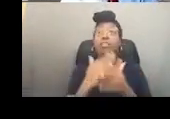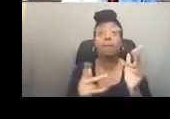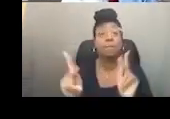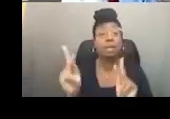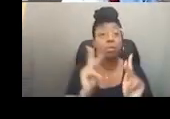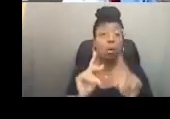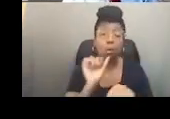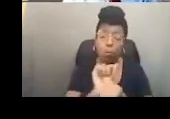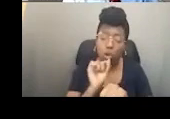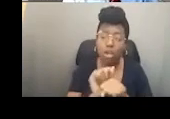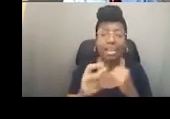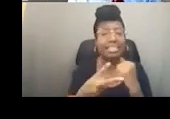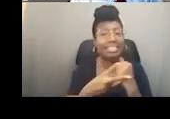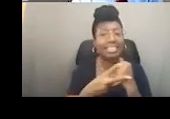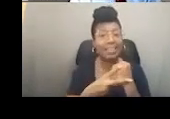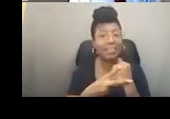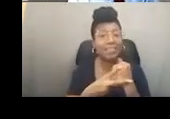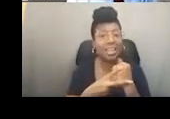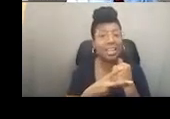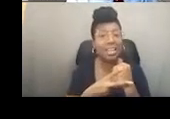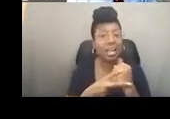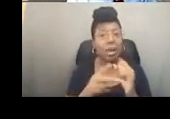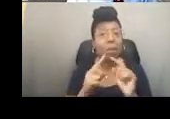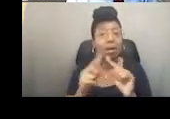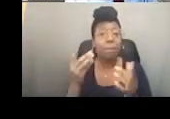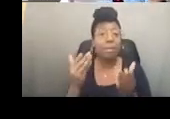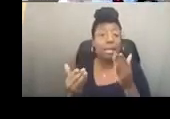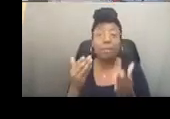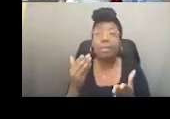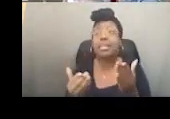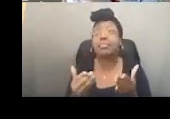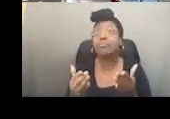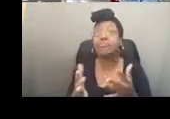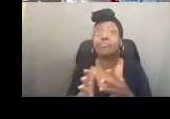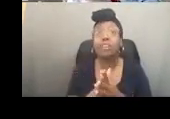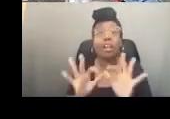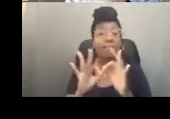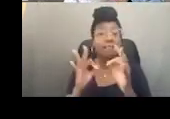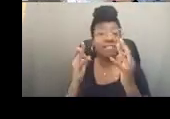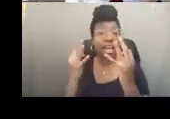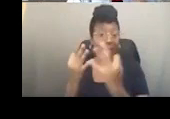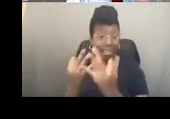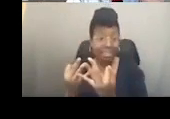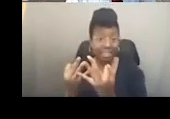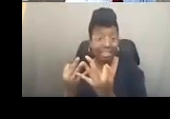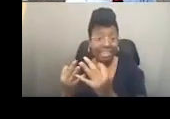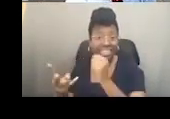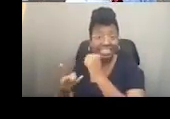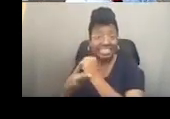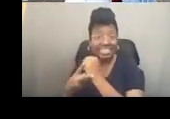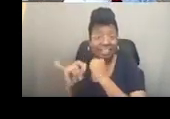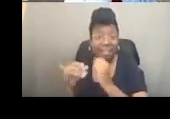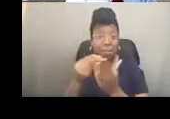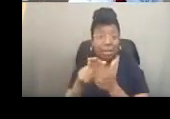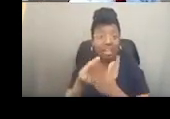tal vez hubo una herencia que no se planeó correctamente. Fue el dinero de alguien más,